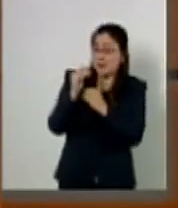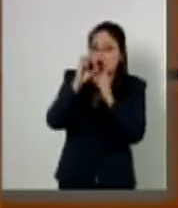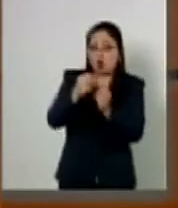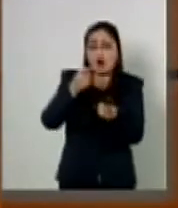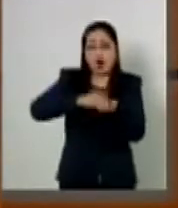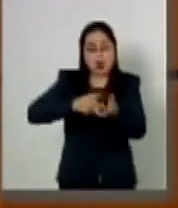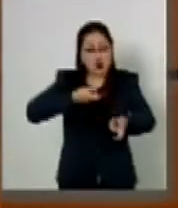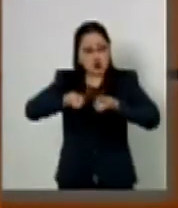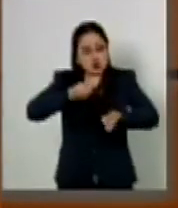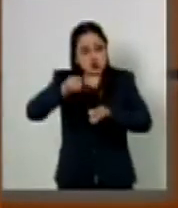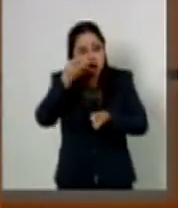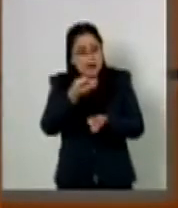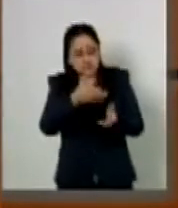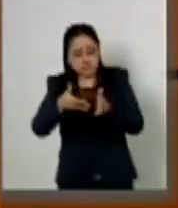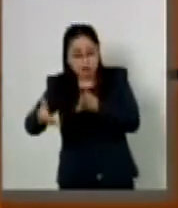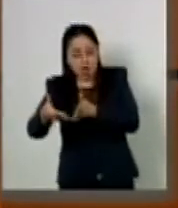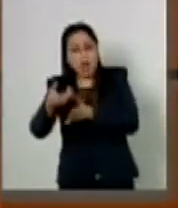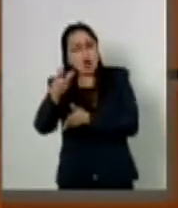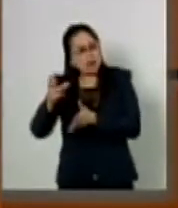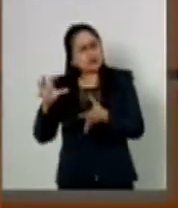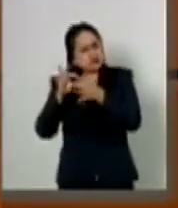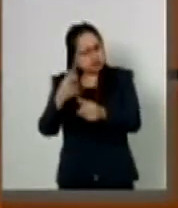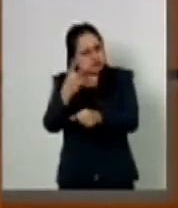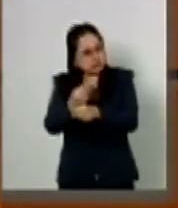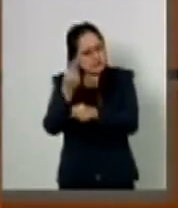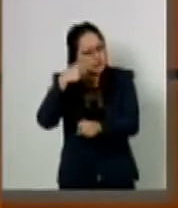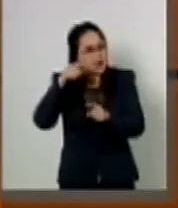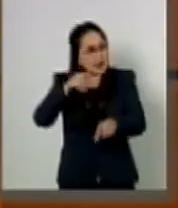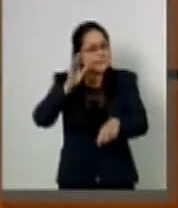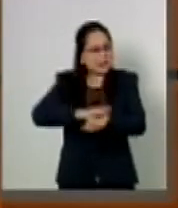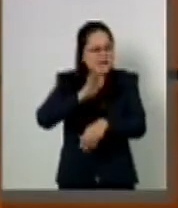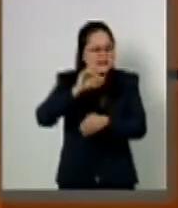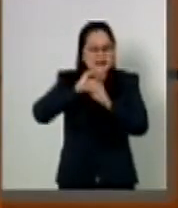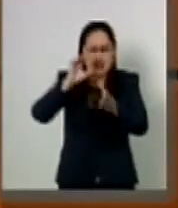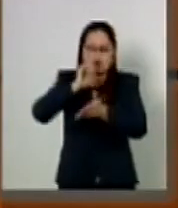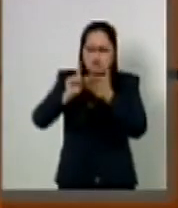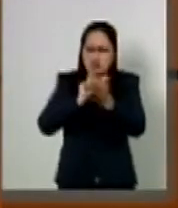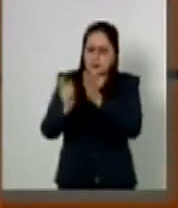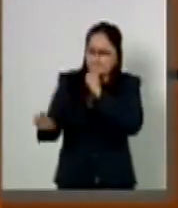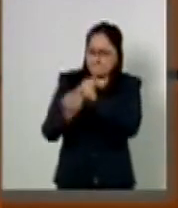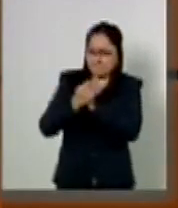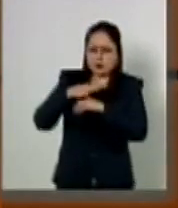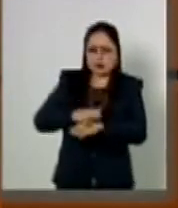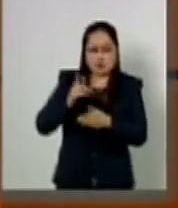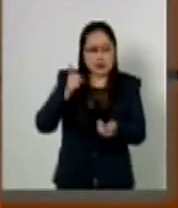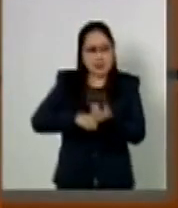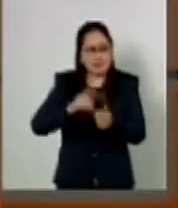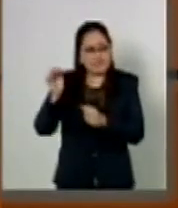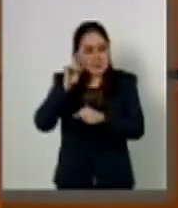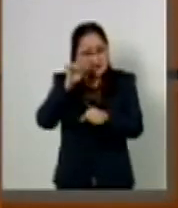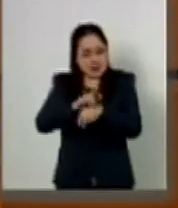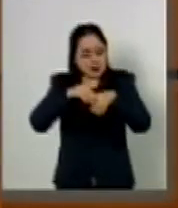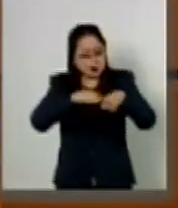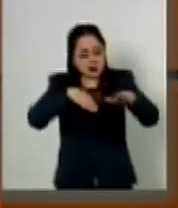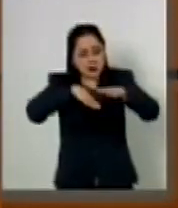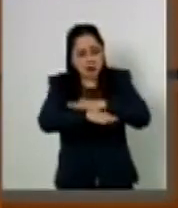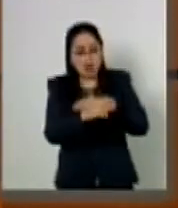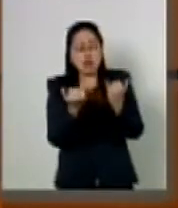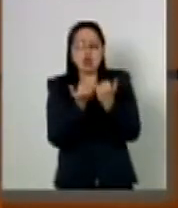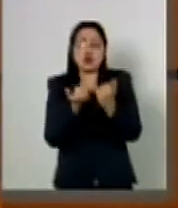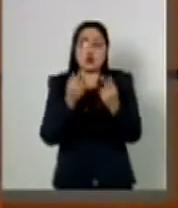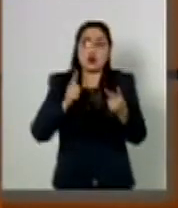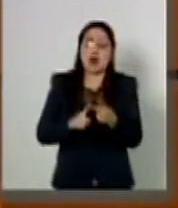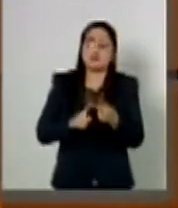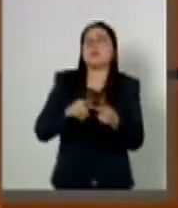control a esa prórroga, que abone a la certidumbre jurídica tanto de las fuerzas federales desplegadas como también